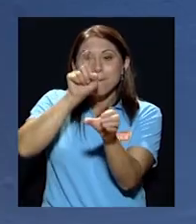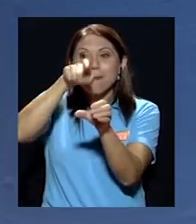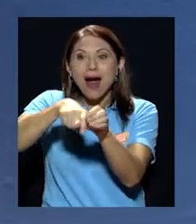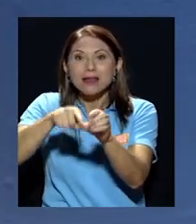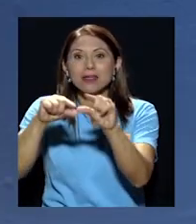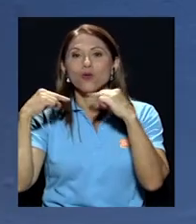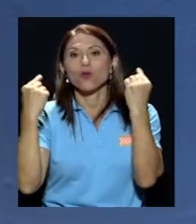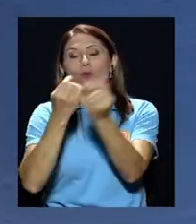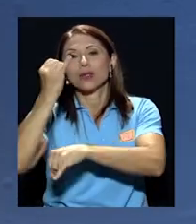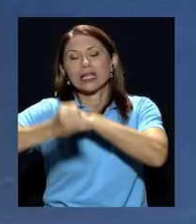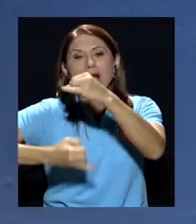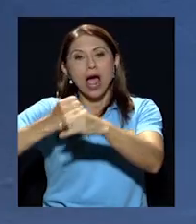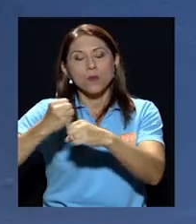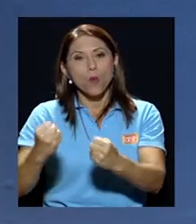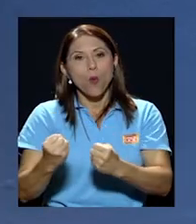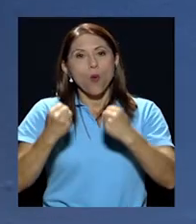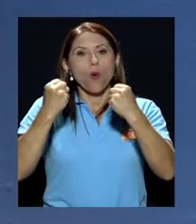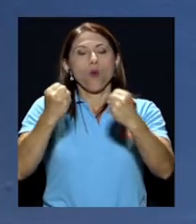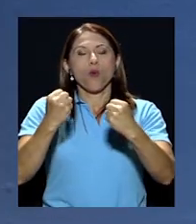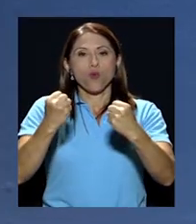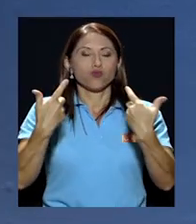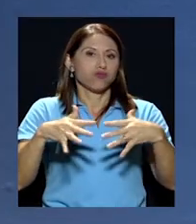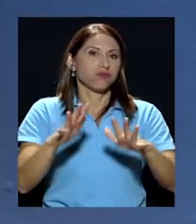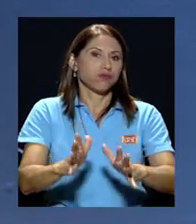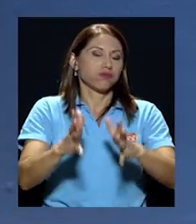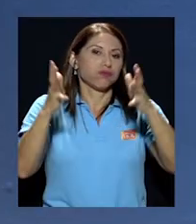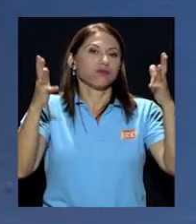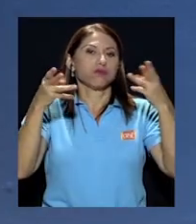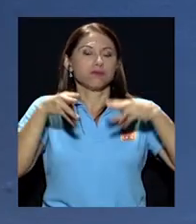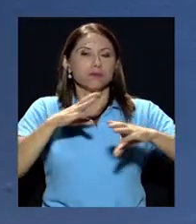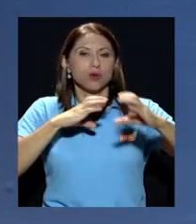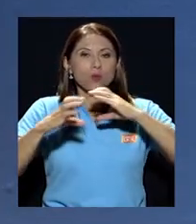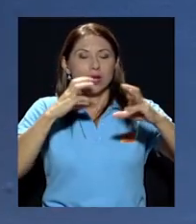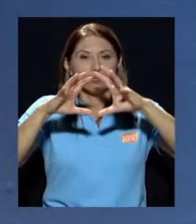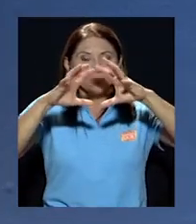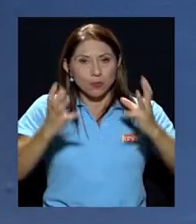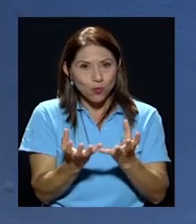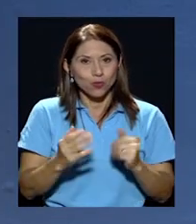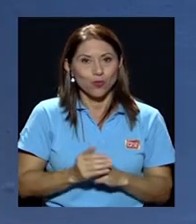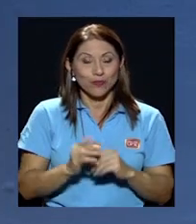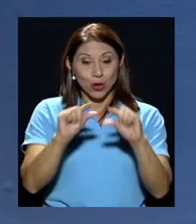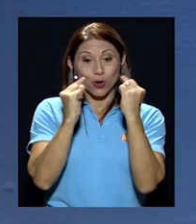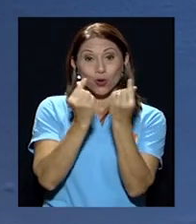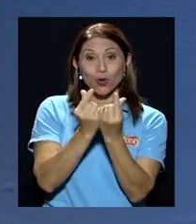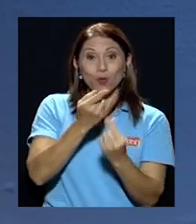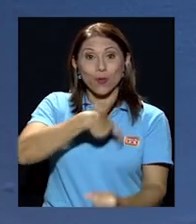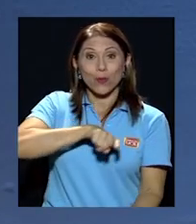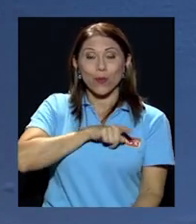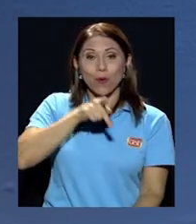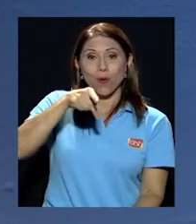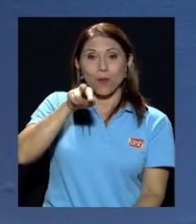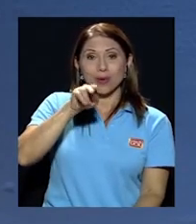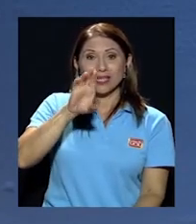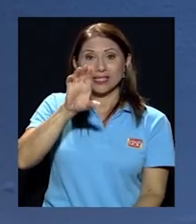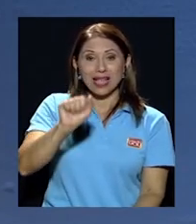sumamente poderoso de los grandes medios de comunicación del mundo que el grupo Prisa español es dueño de la